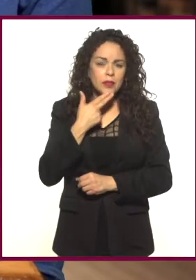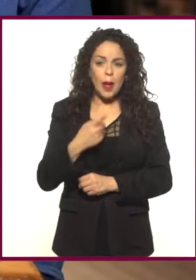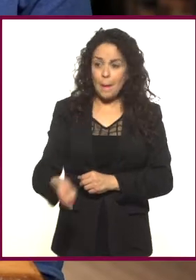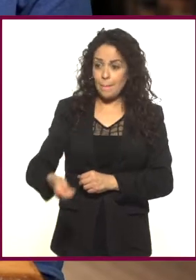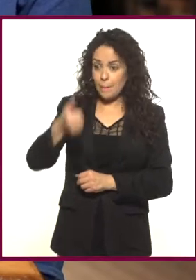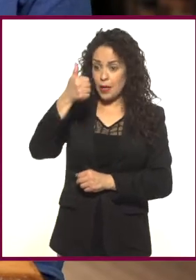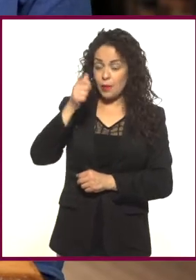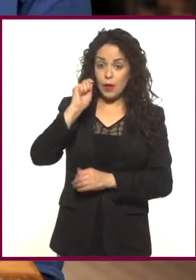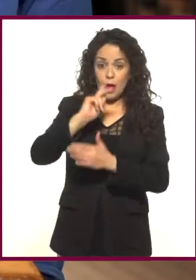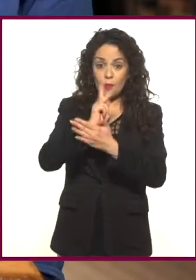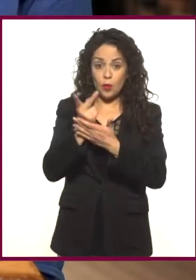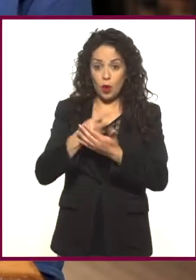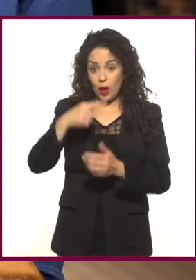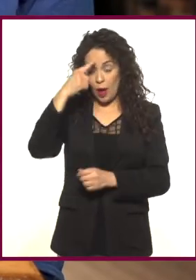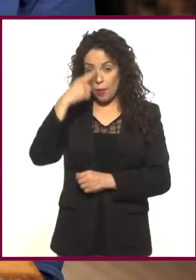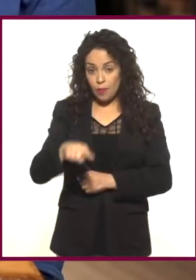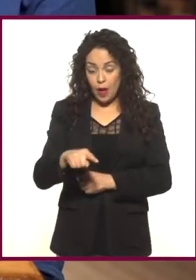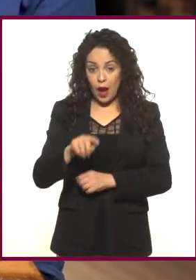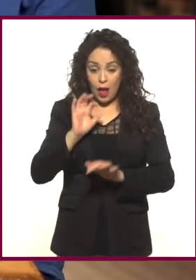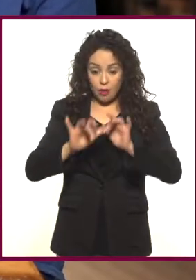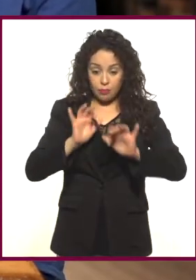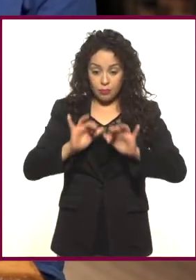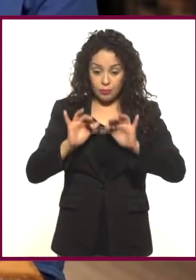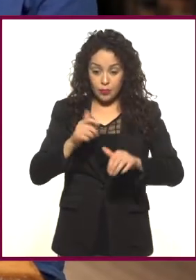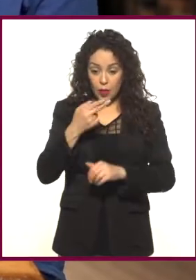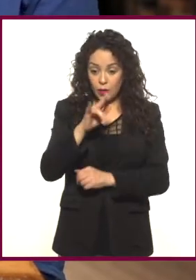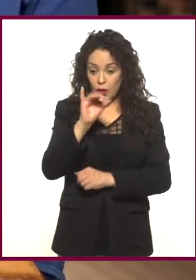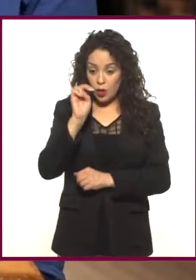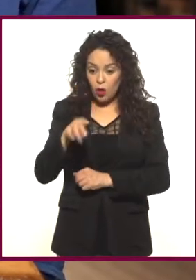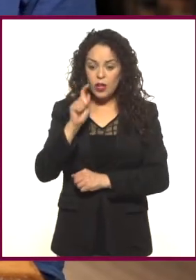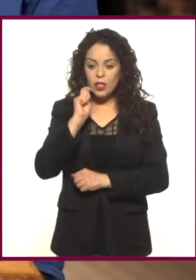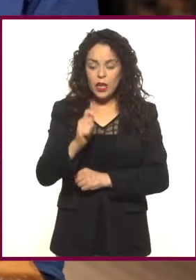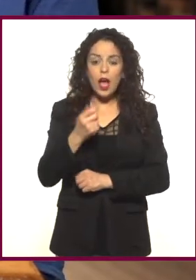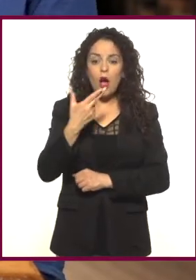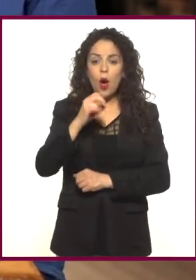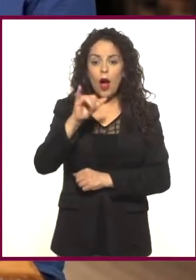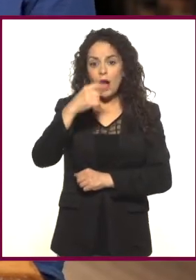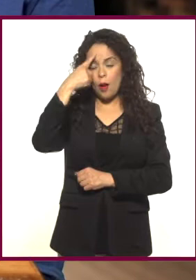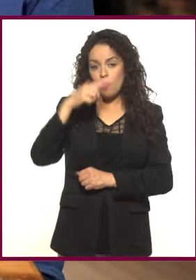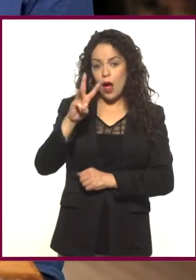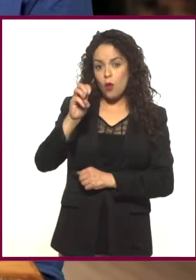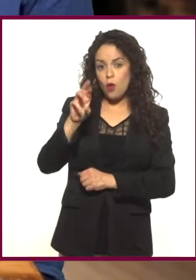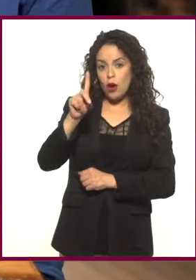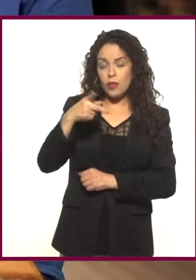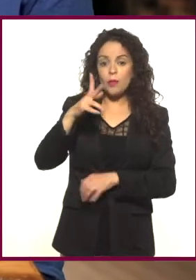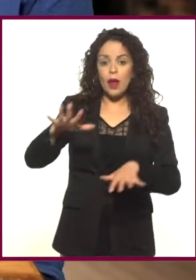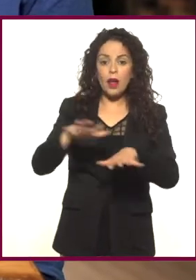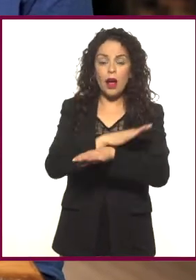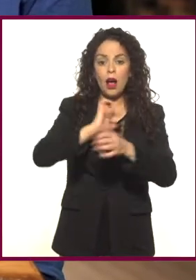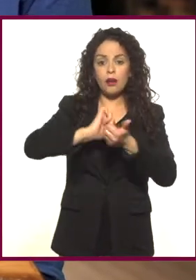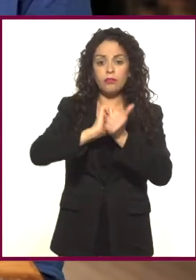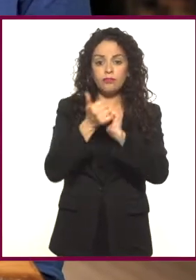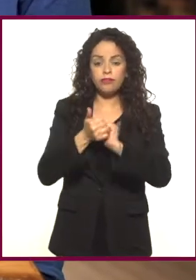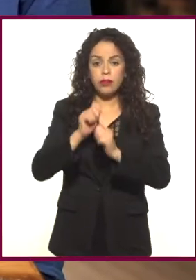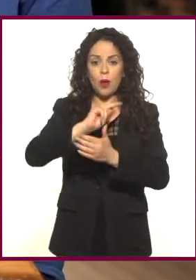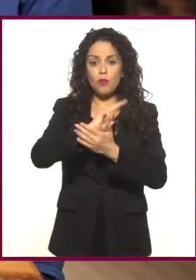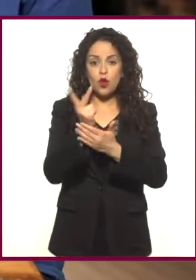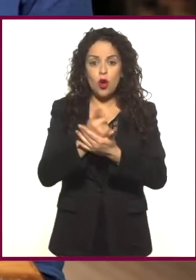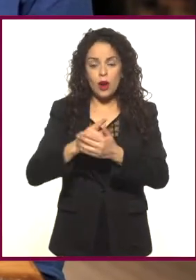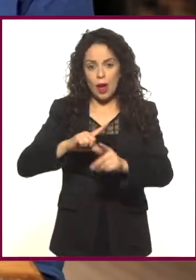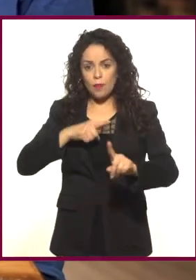primeros programas de escritura de guión eran hojas de estilos justo para Word, pero evolucionaron a programas enfocados